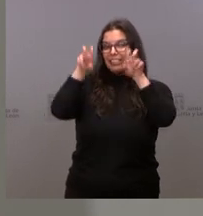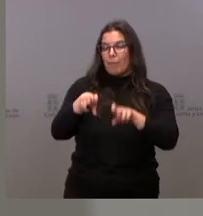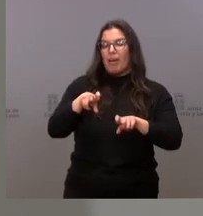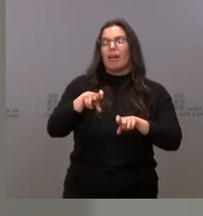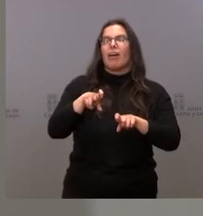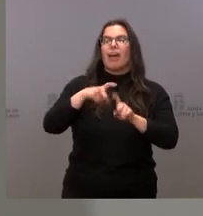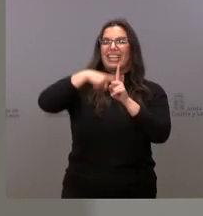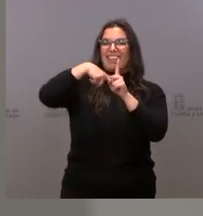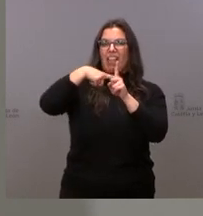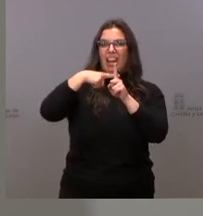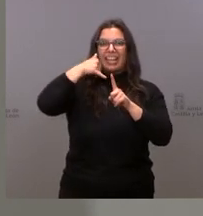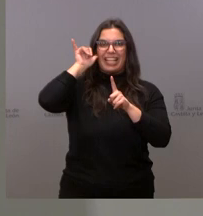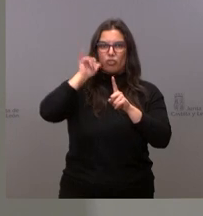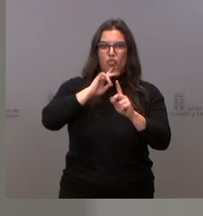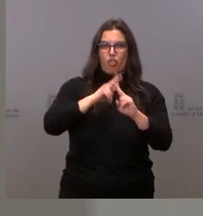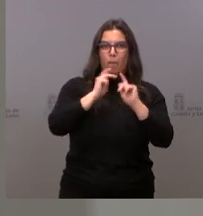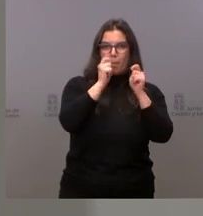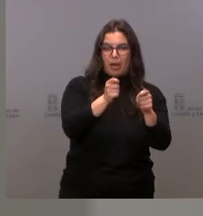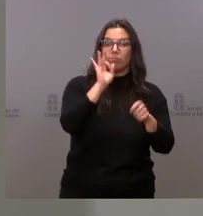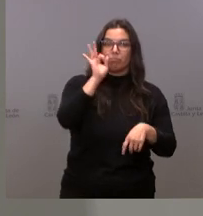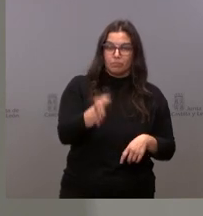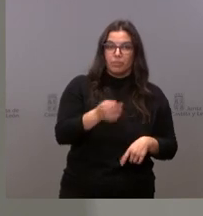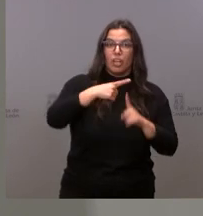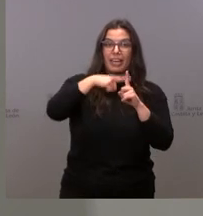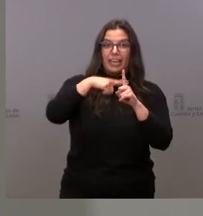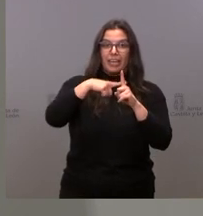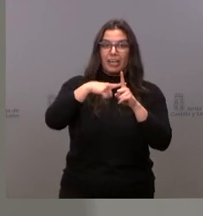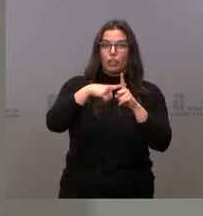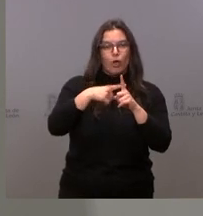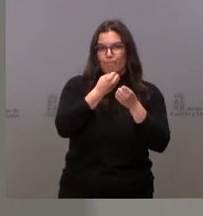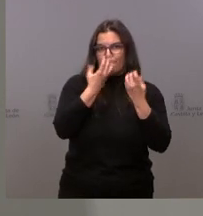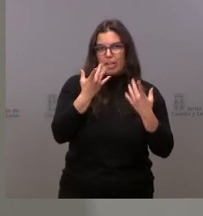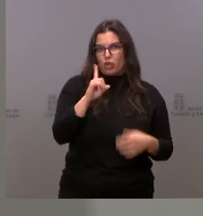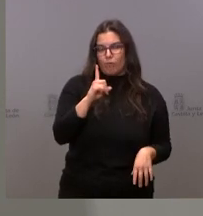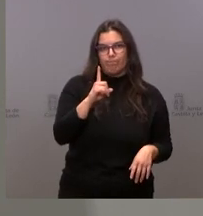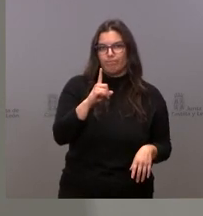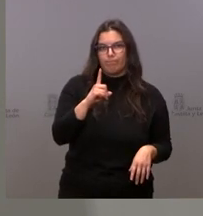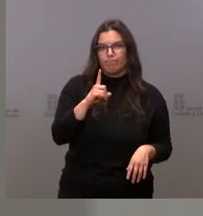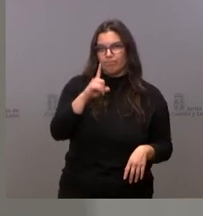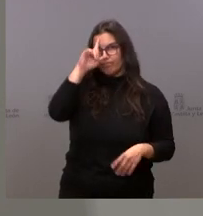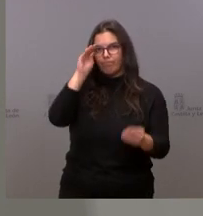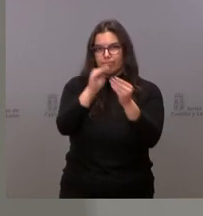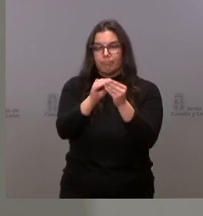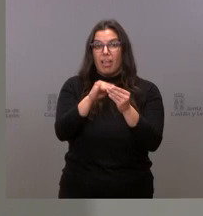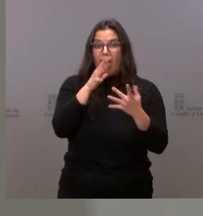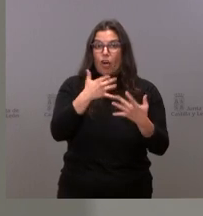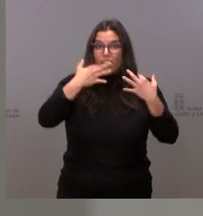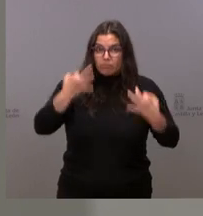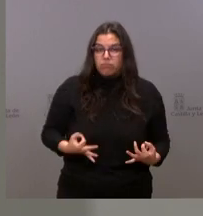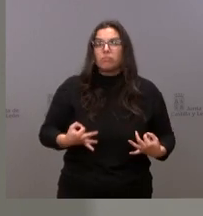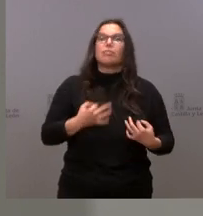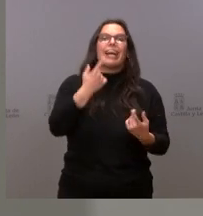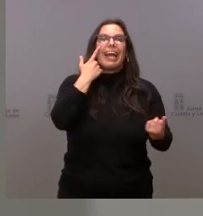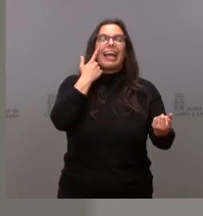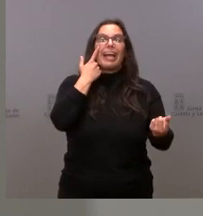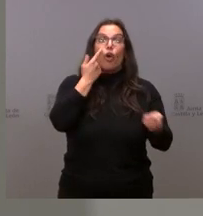del riesgo y, efectivamente, la catalogación yo creo que no es buena. No estamos ahora mismo en una situación de riesgo